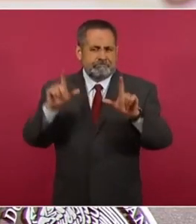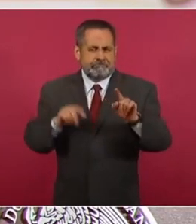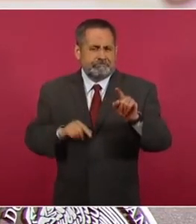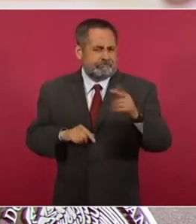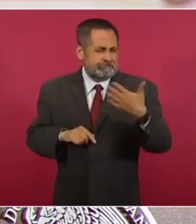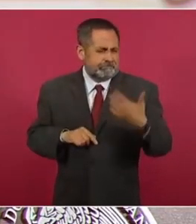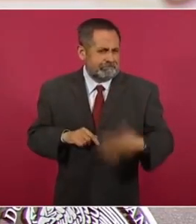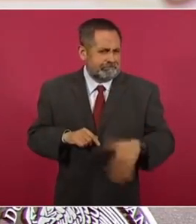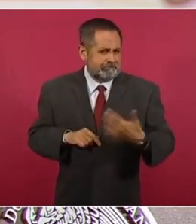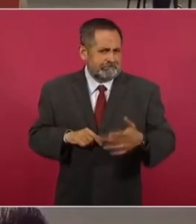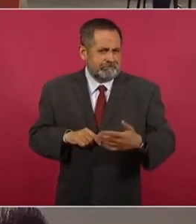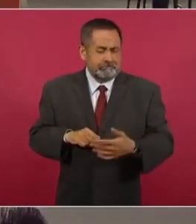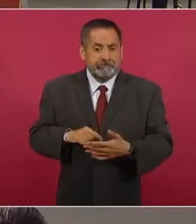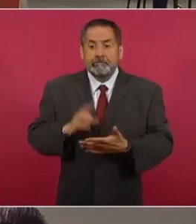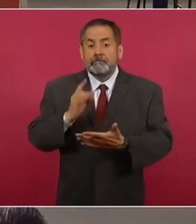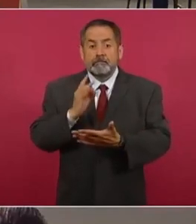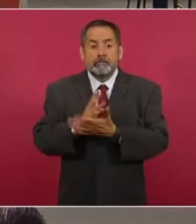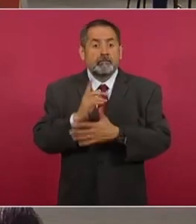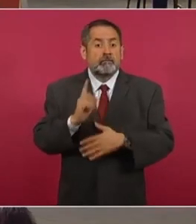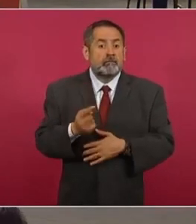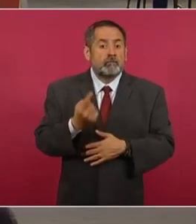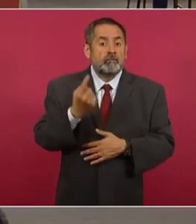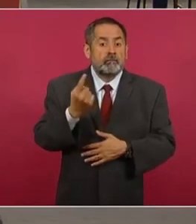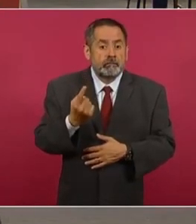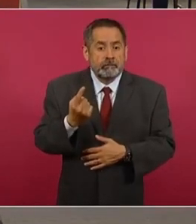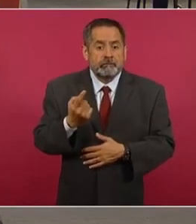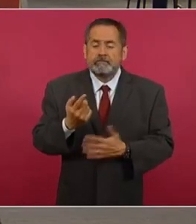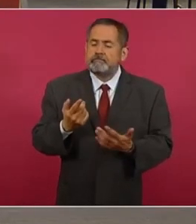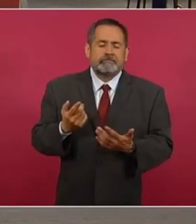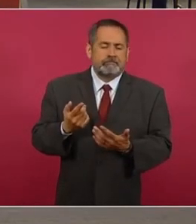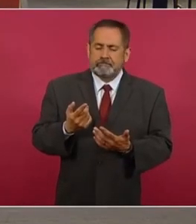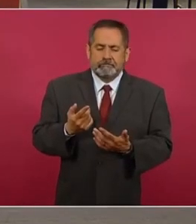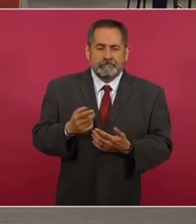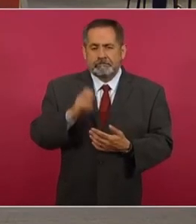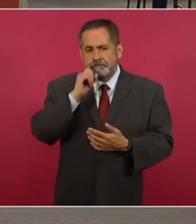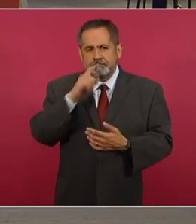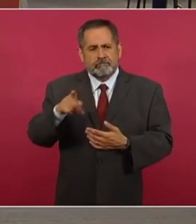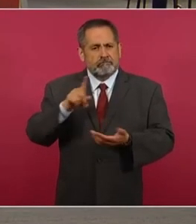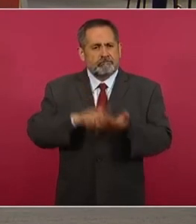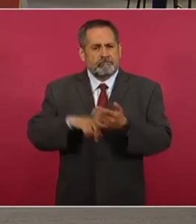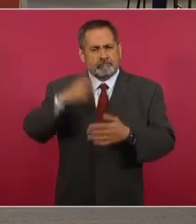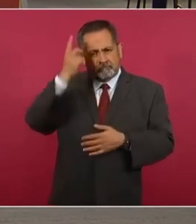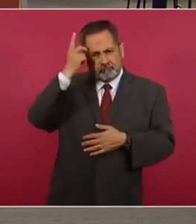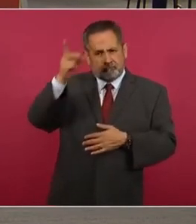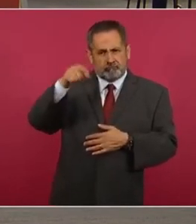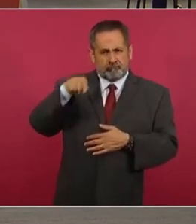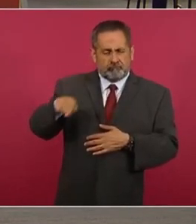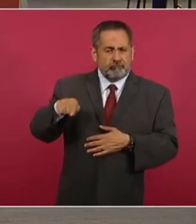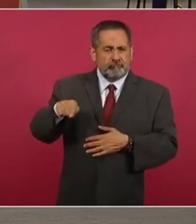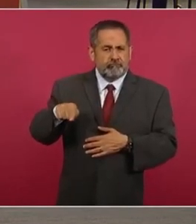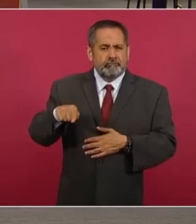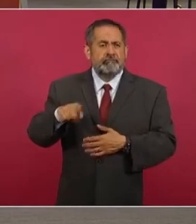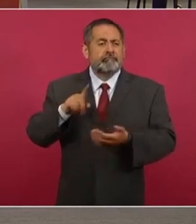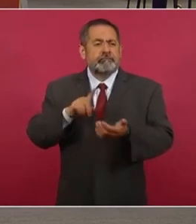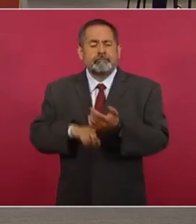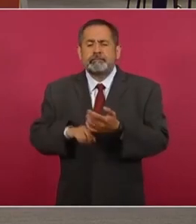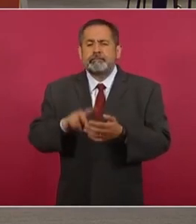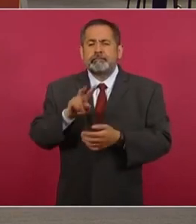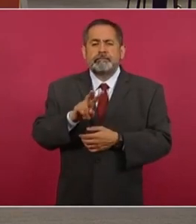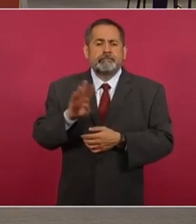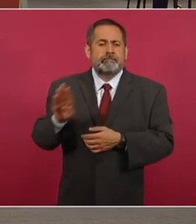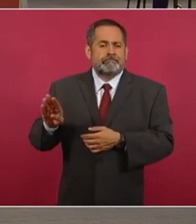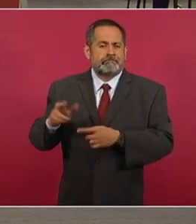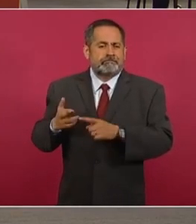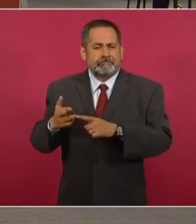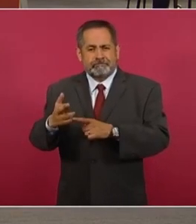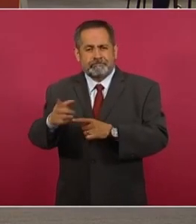porque recordemos que no es la única y además con su propiedad de Valle de Bravo es